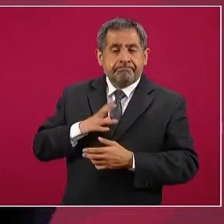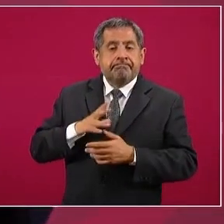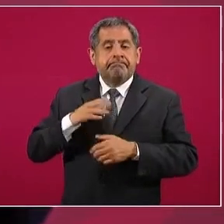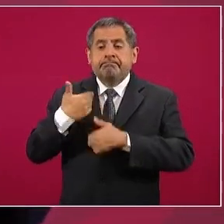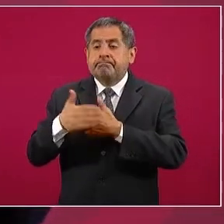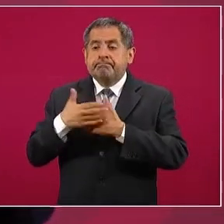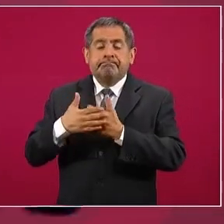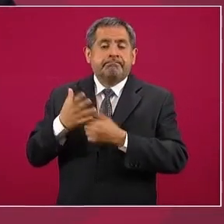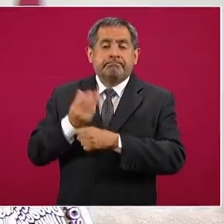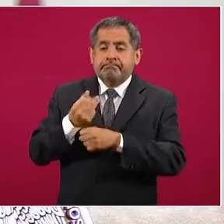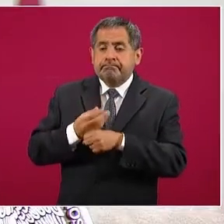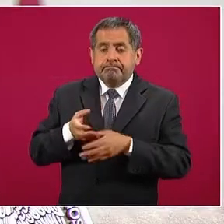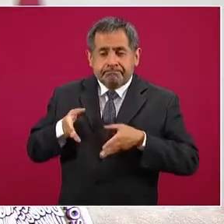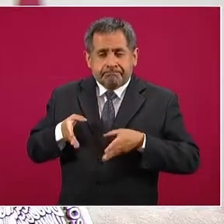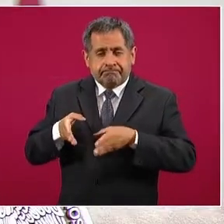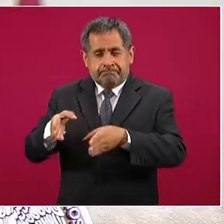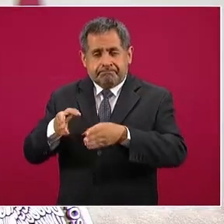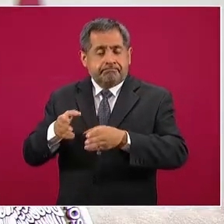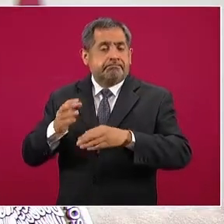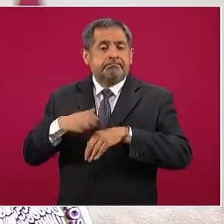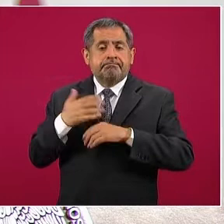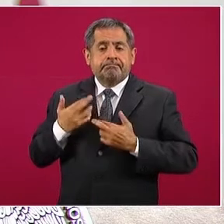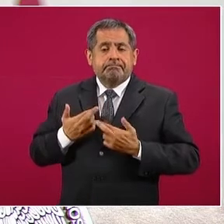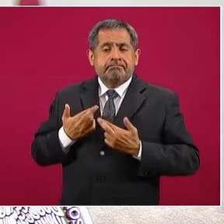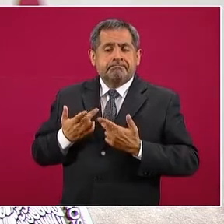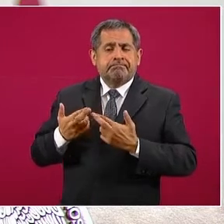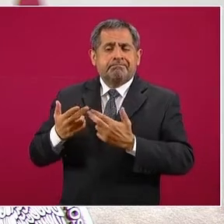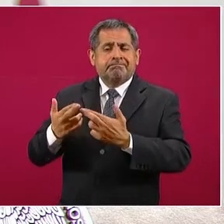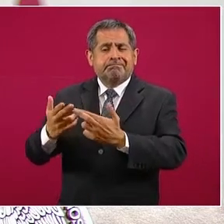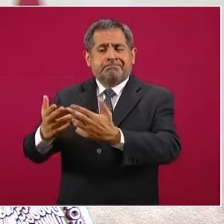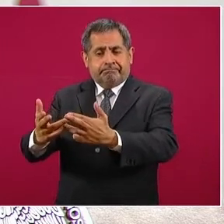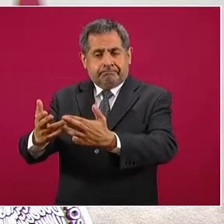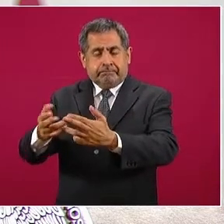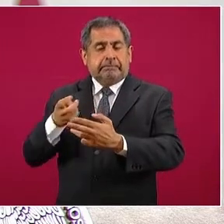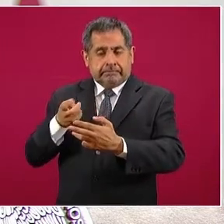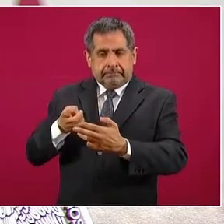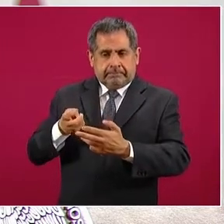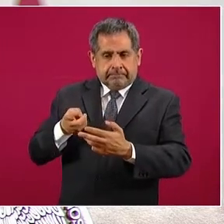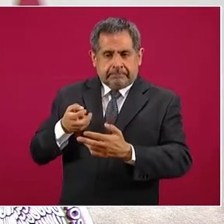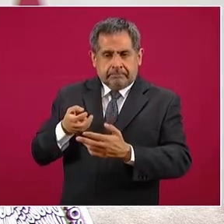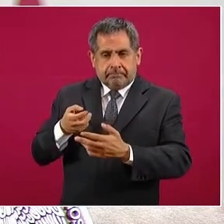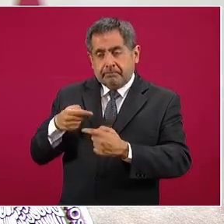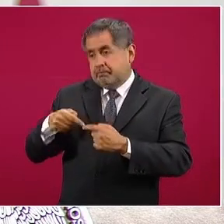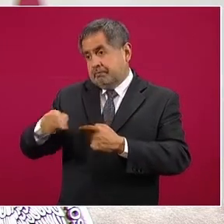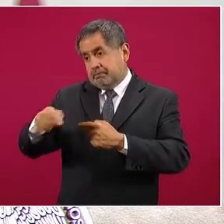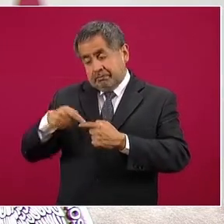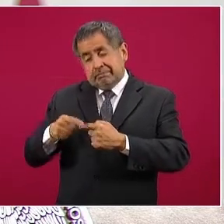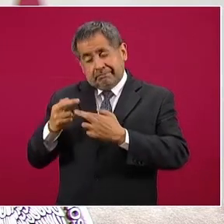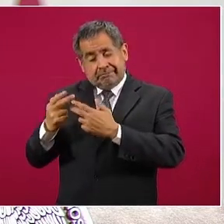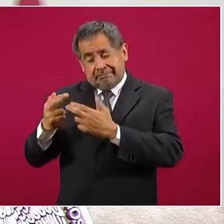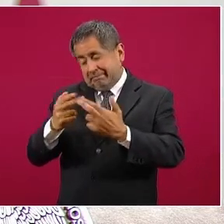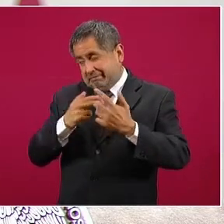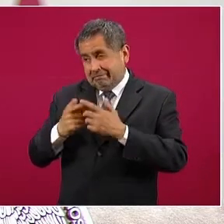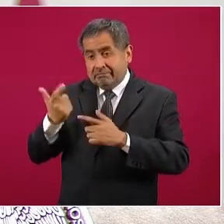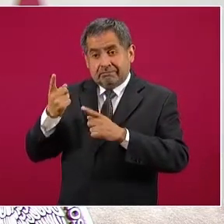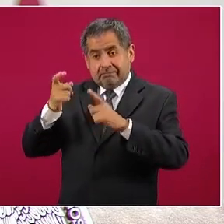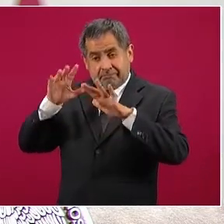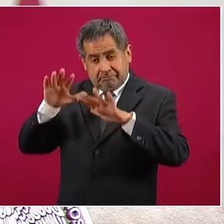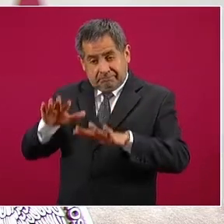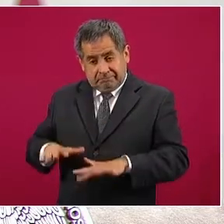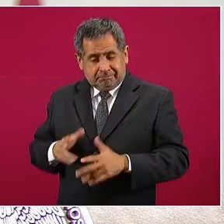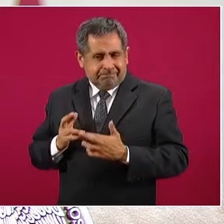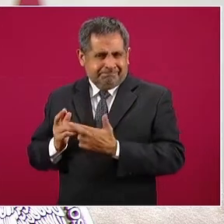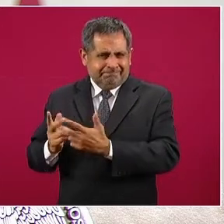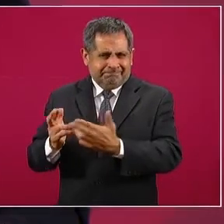que quedaron destruidos o van a quedar cuando bajen las